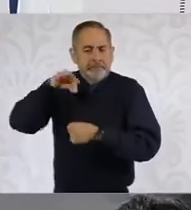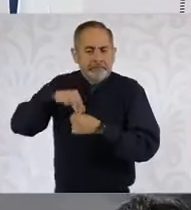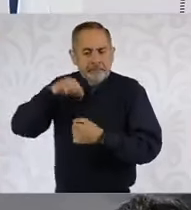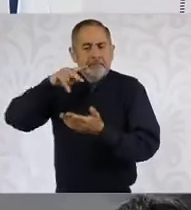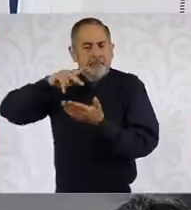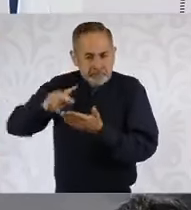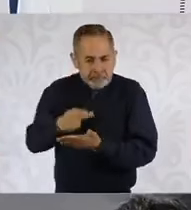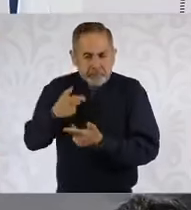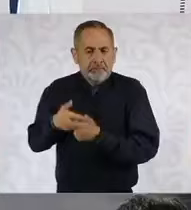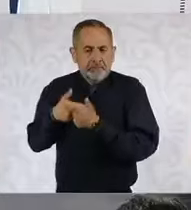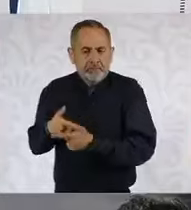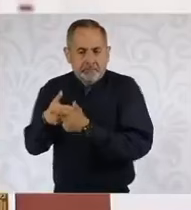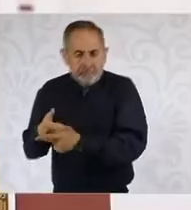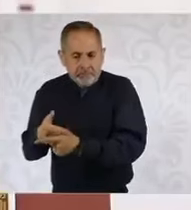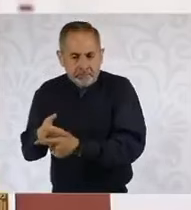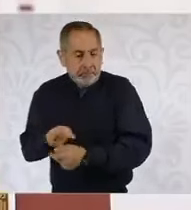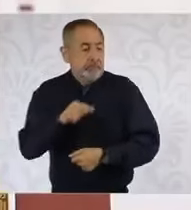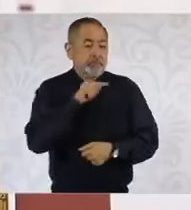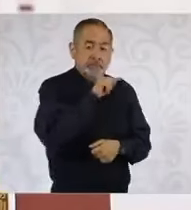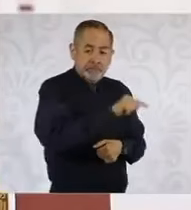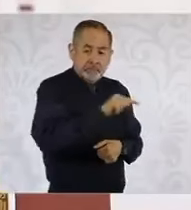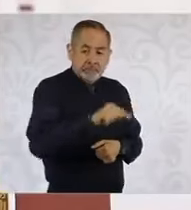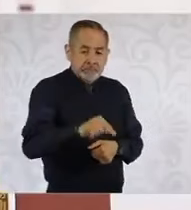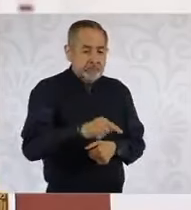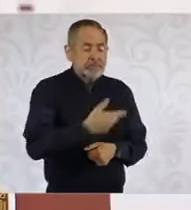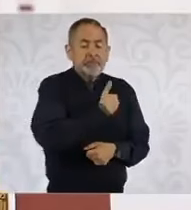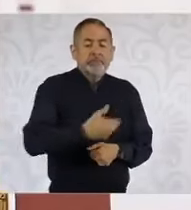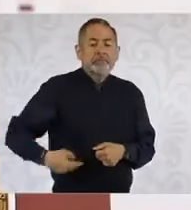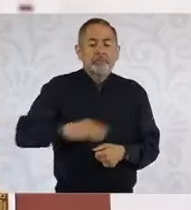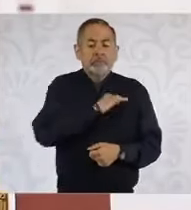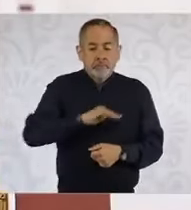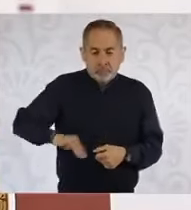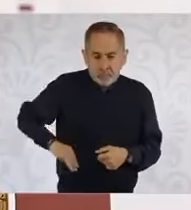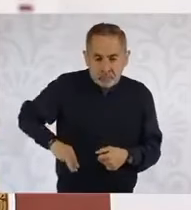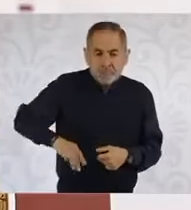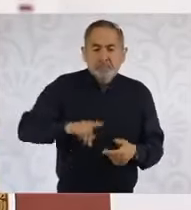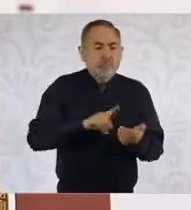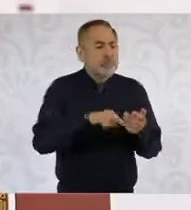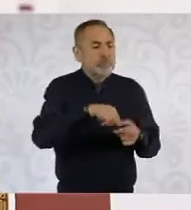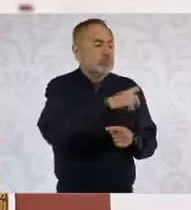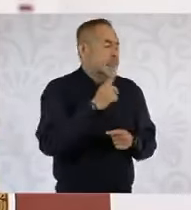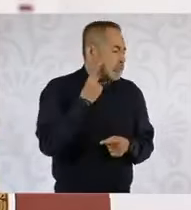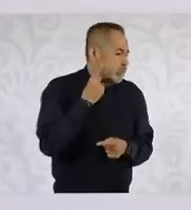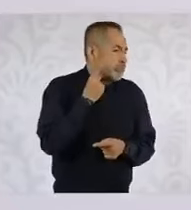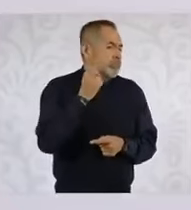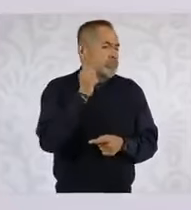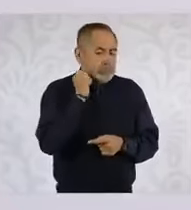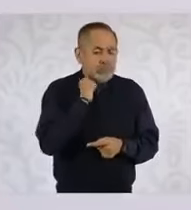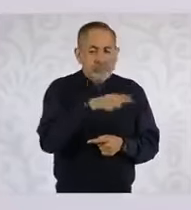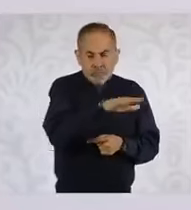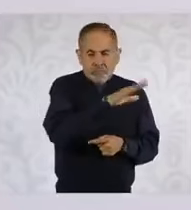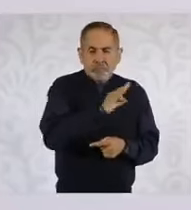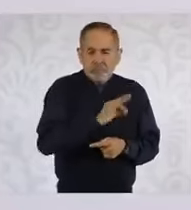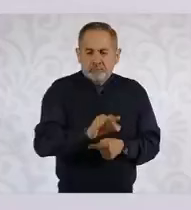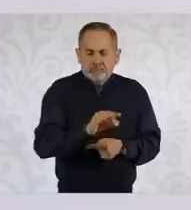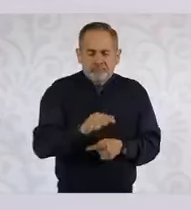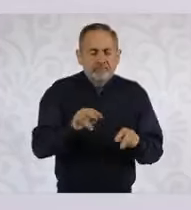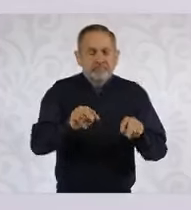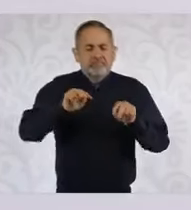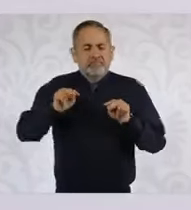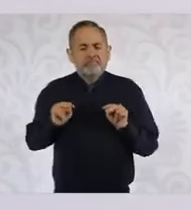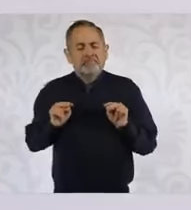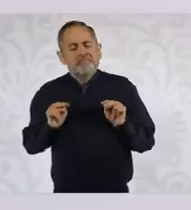presidentes municipales y legisladores locales y federales. Desde nuestra perspectiva hay que